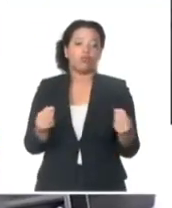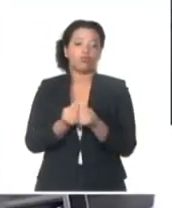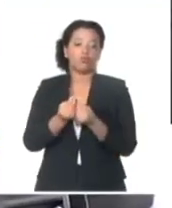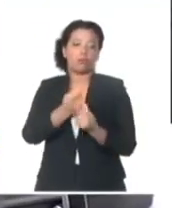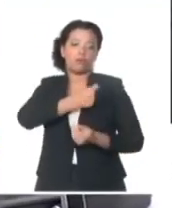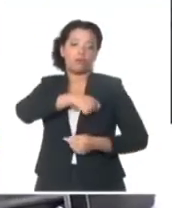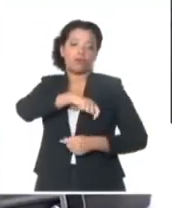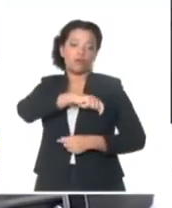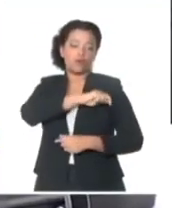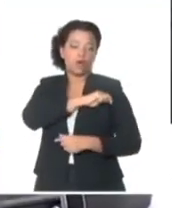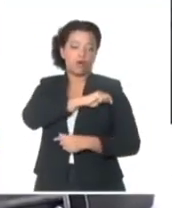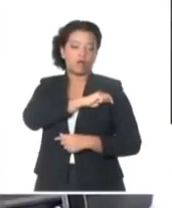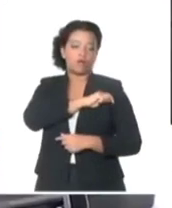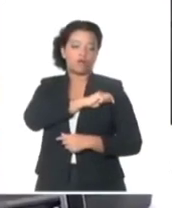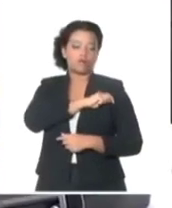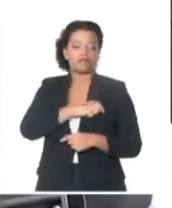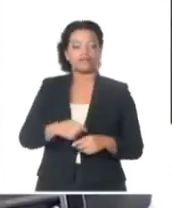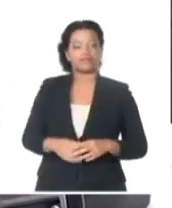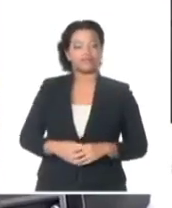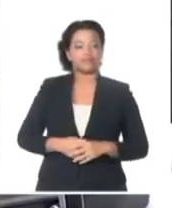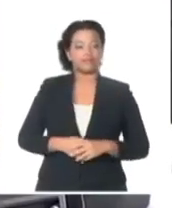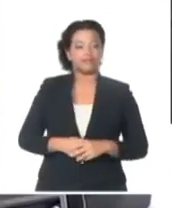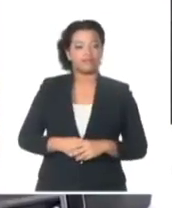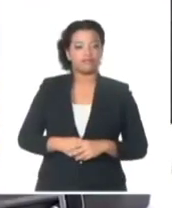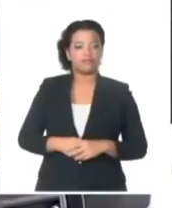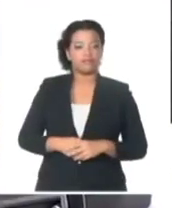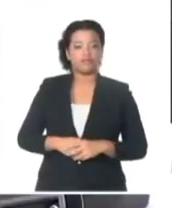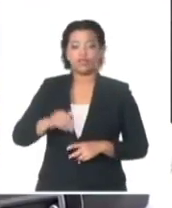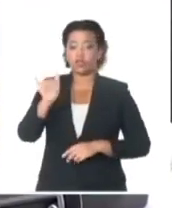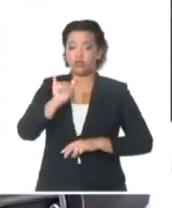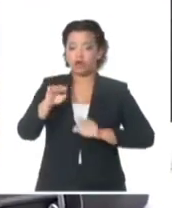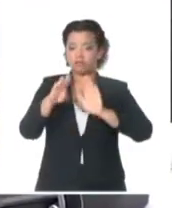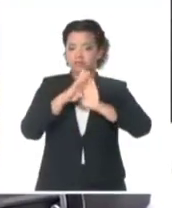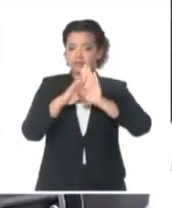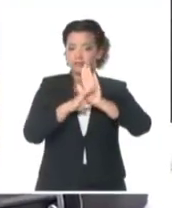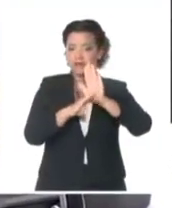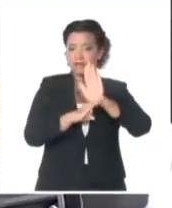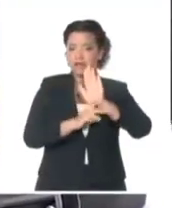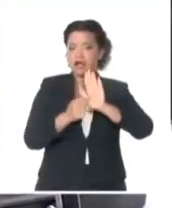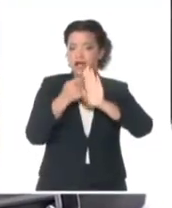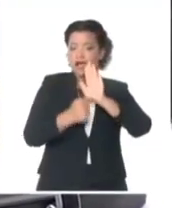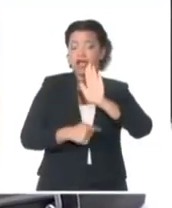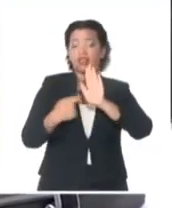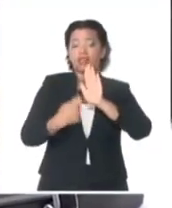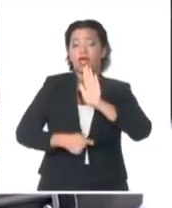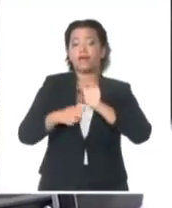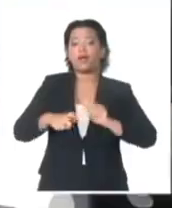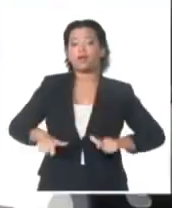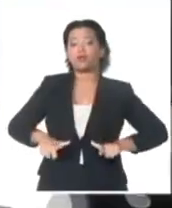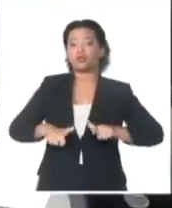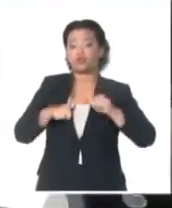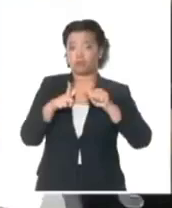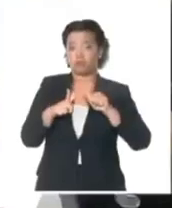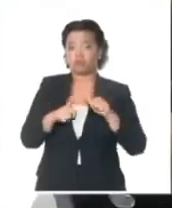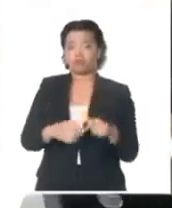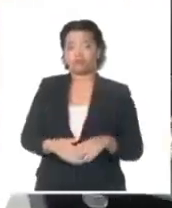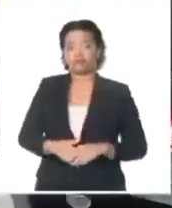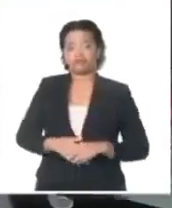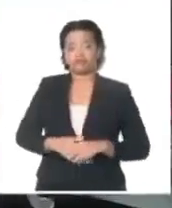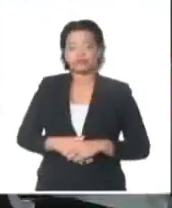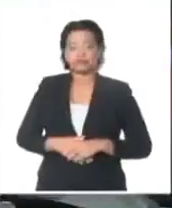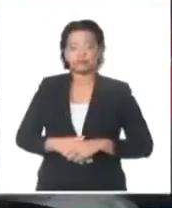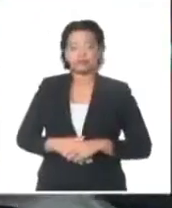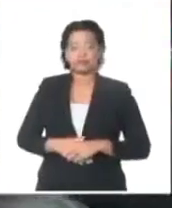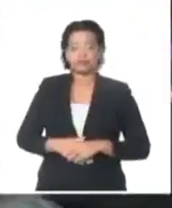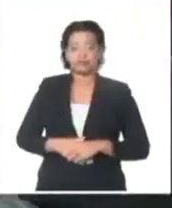y seguir implementando los lineamientos aprobados en el séptimo y ratificado en el octavo congreso del partido. Tras la